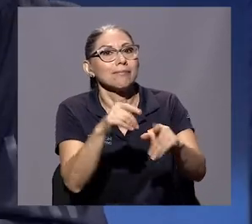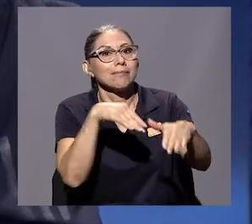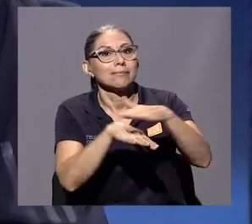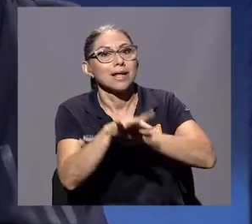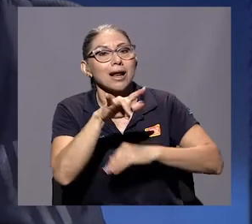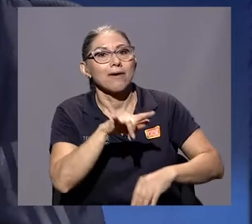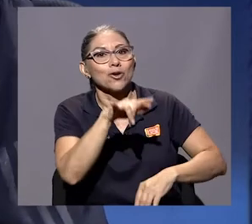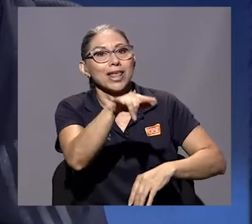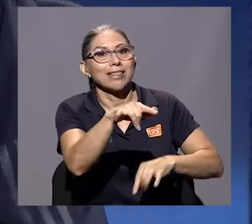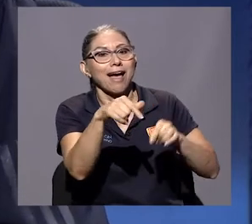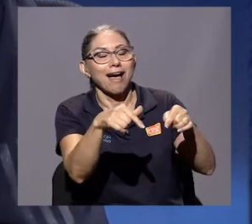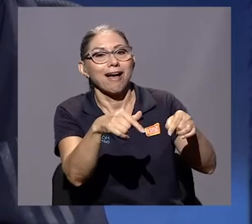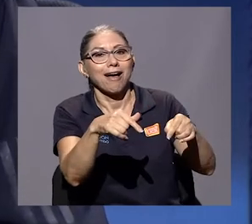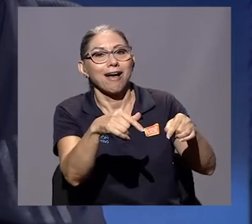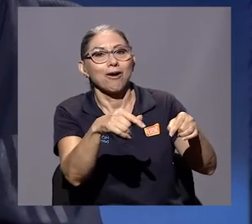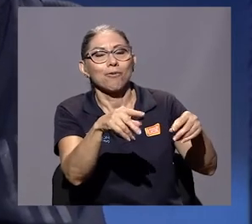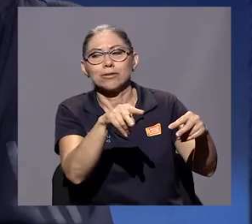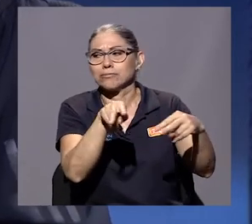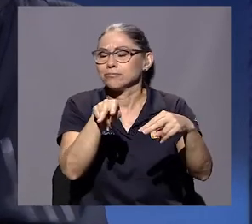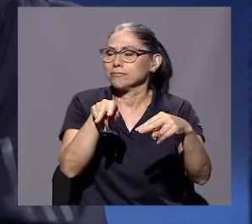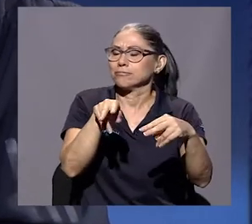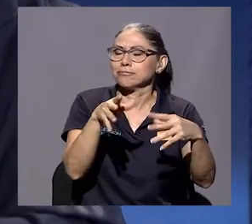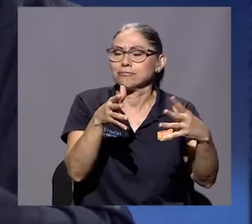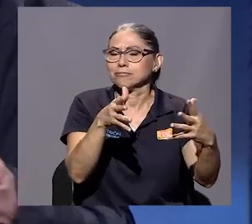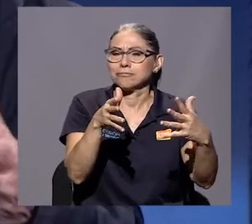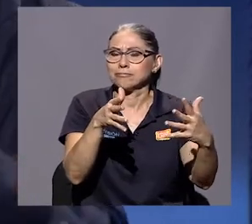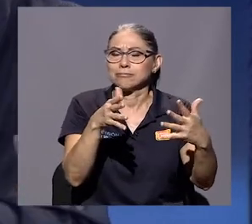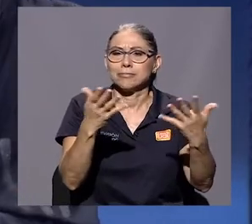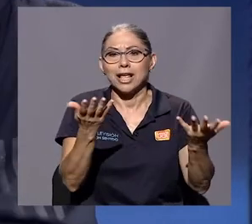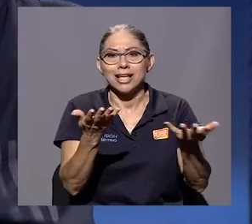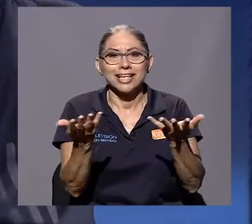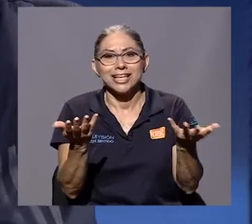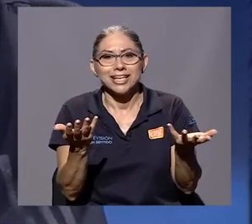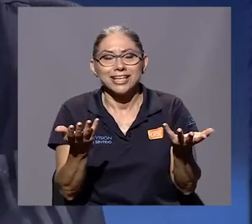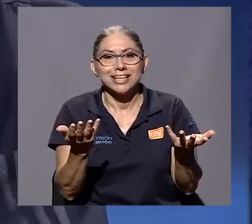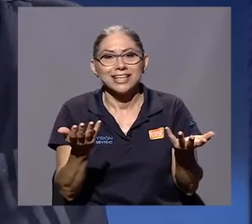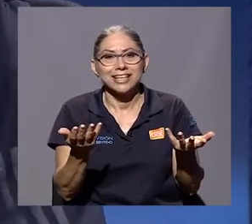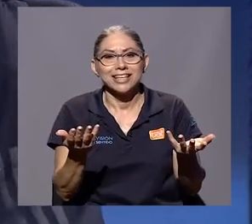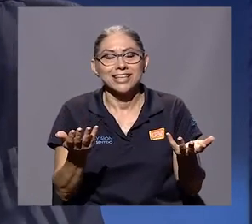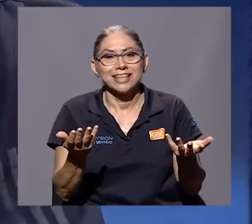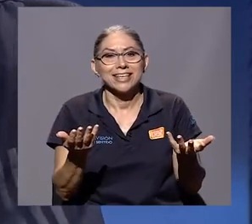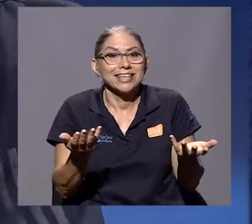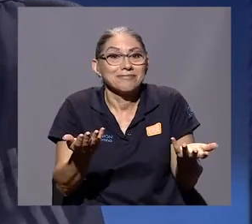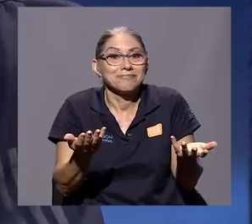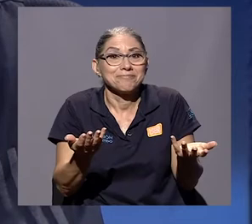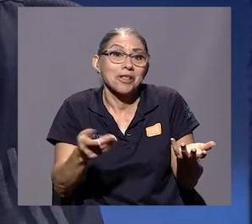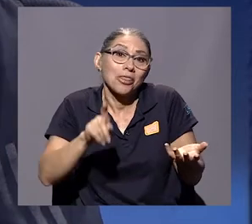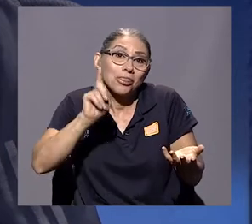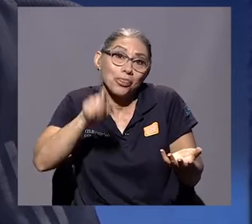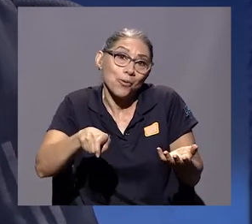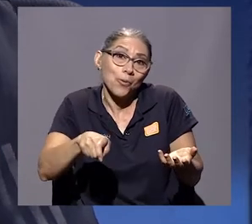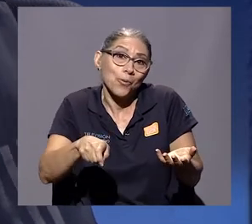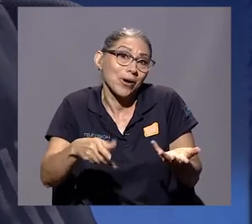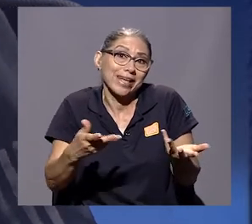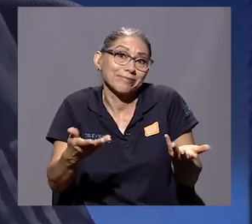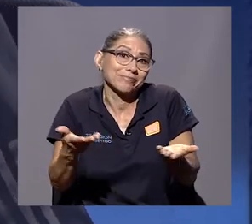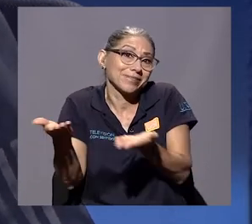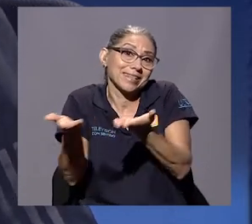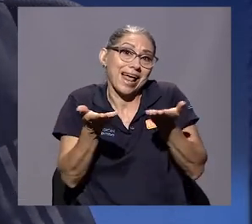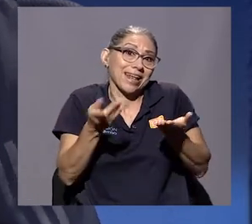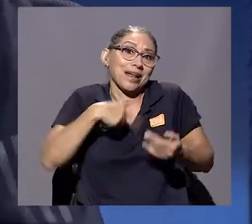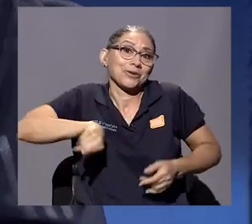escalerilla de la avioneta cuando él llegó ya para venirse y nos tuvo que traer,